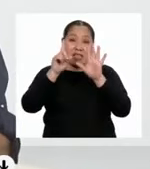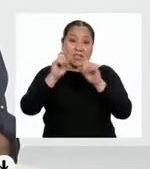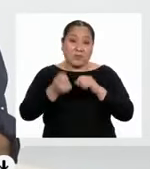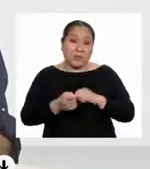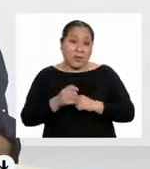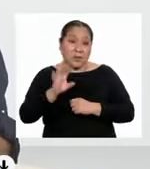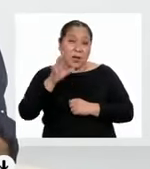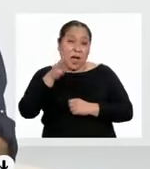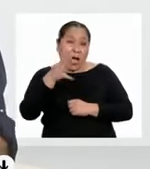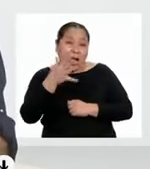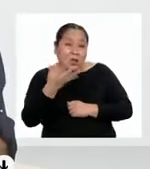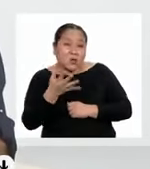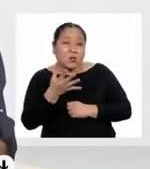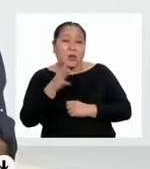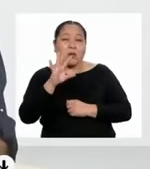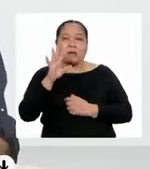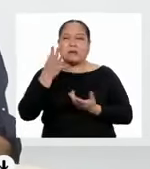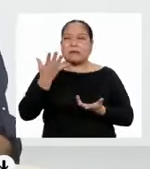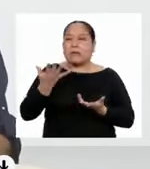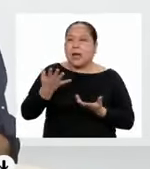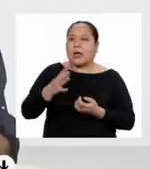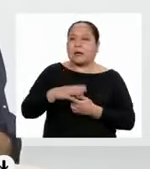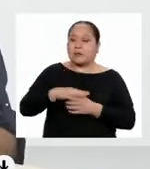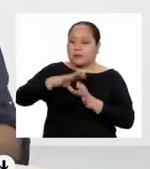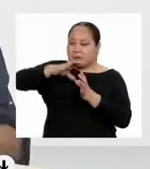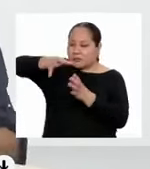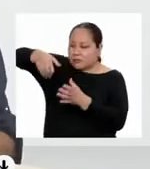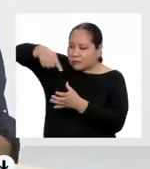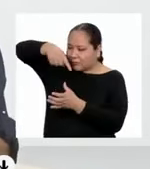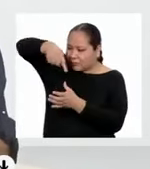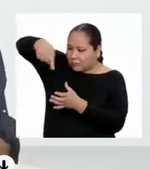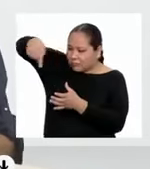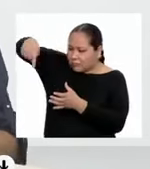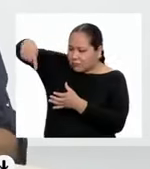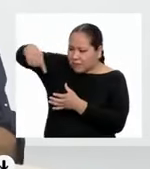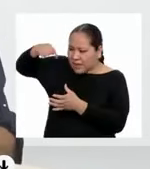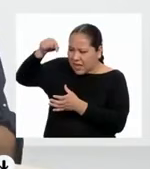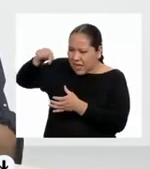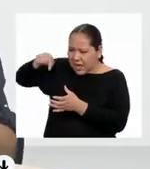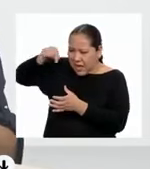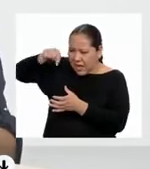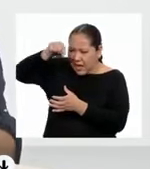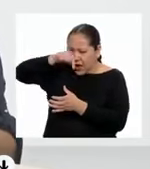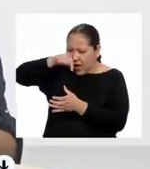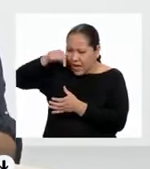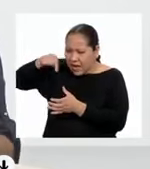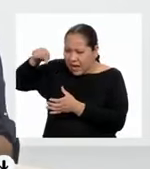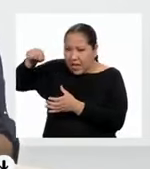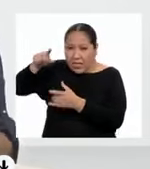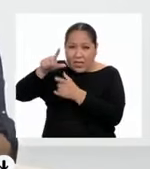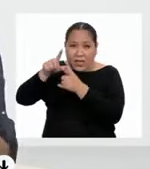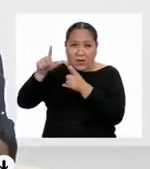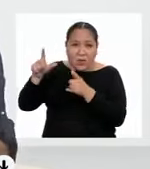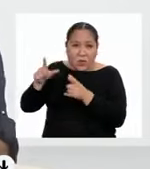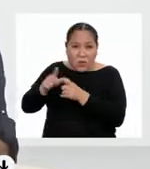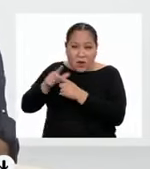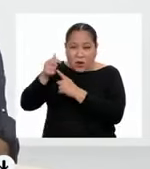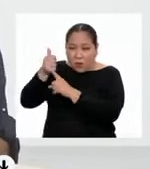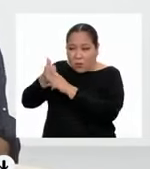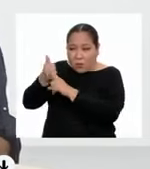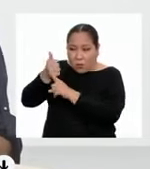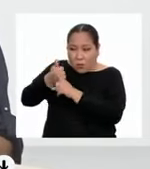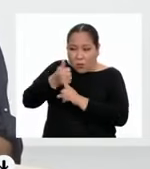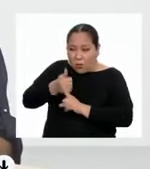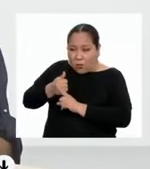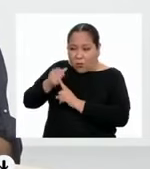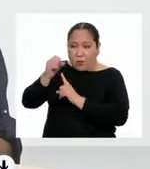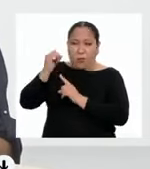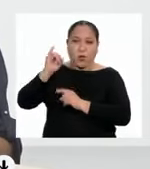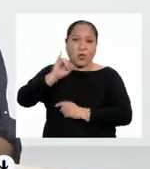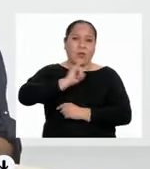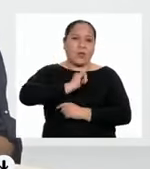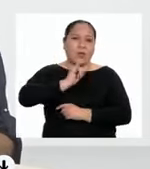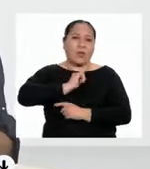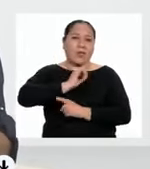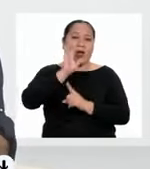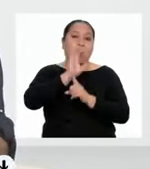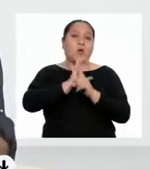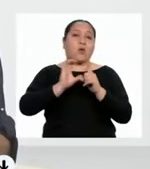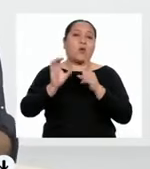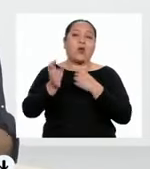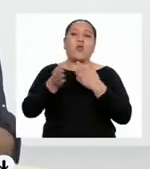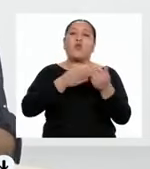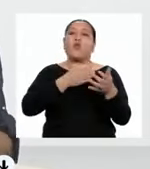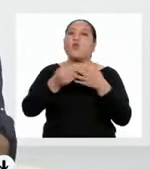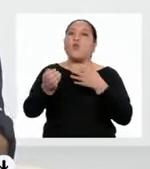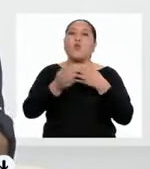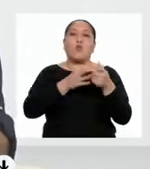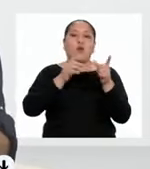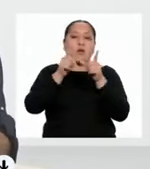y cada lugar en el planeta puede contener una identidad cultural propia, cualquiera sea la